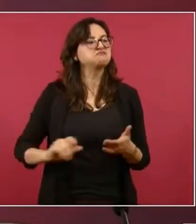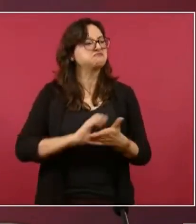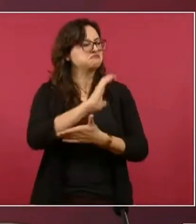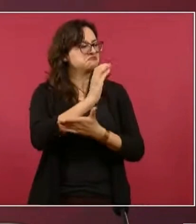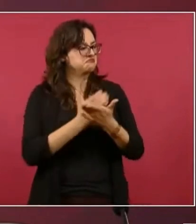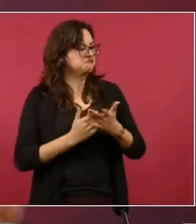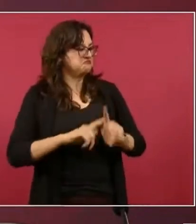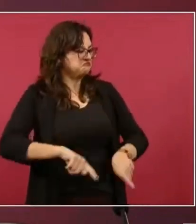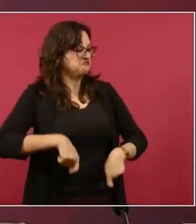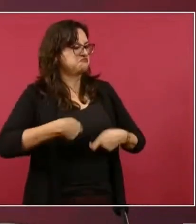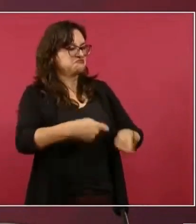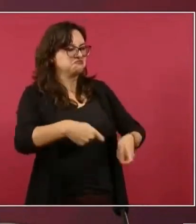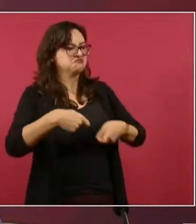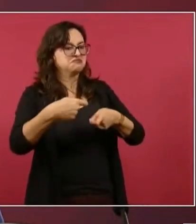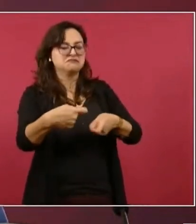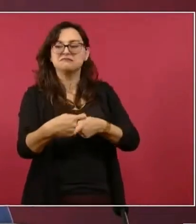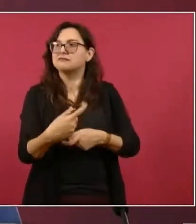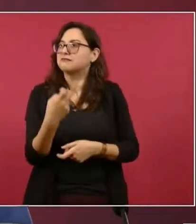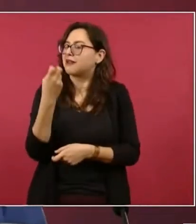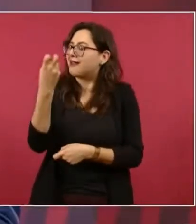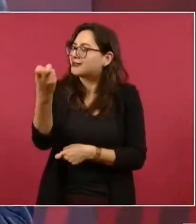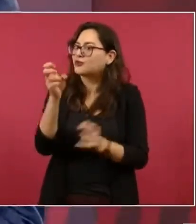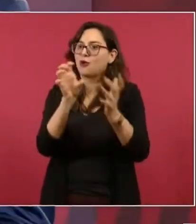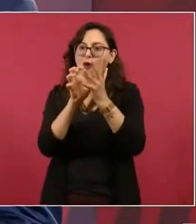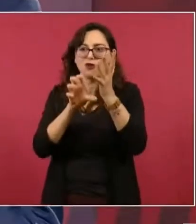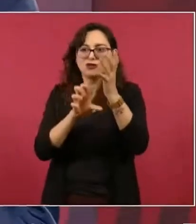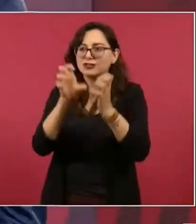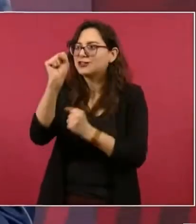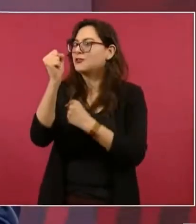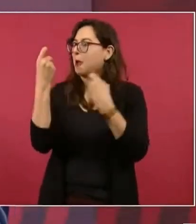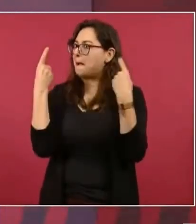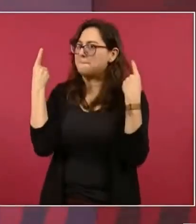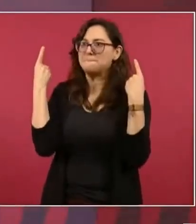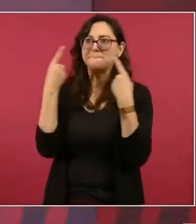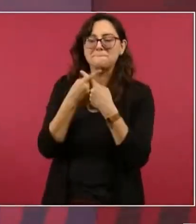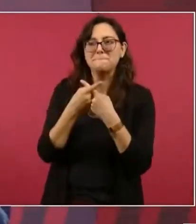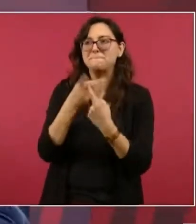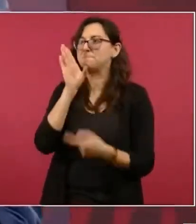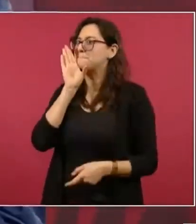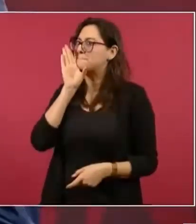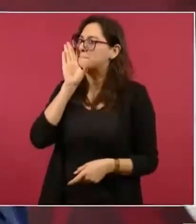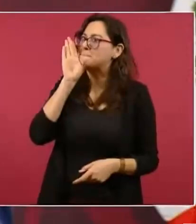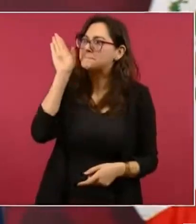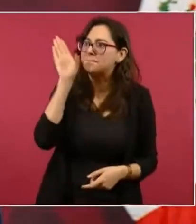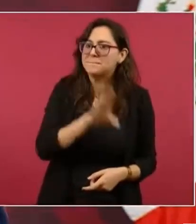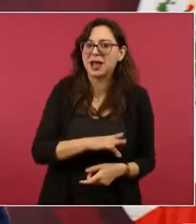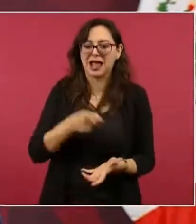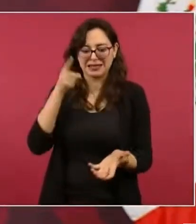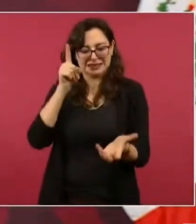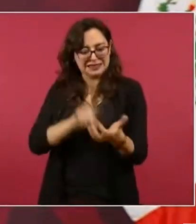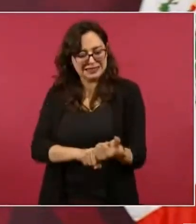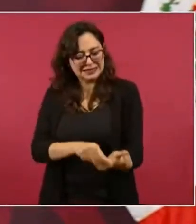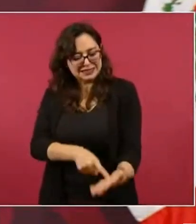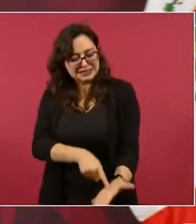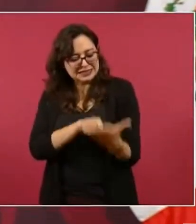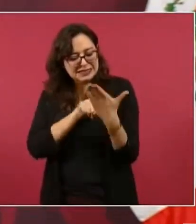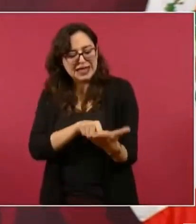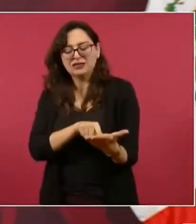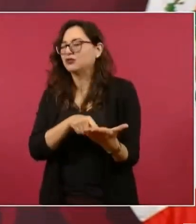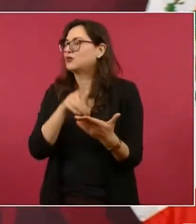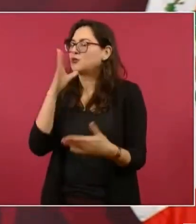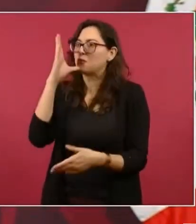eran violatorios de la constitución en su espíritu y su letra original